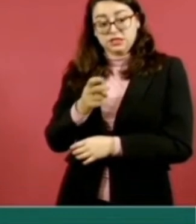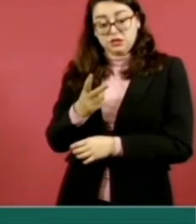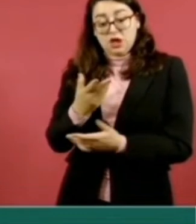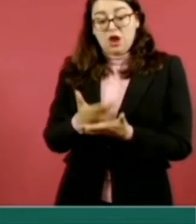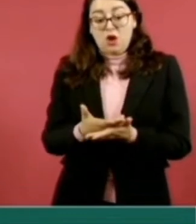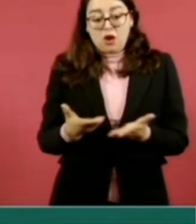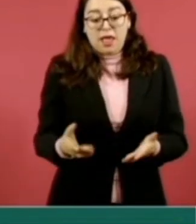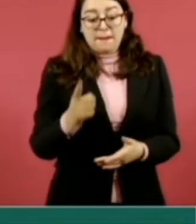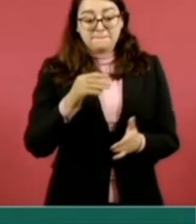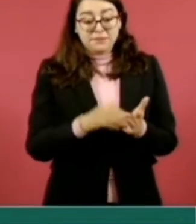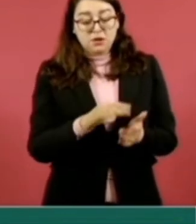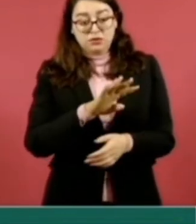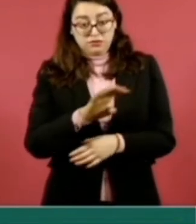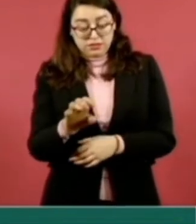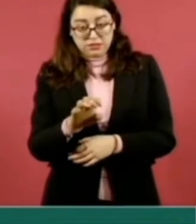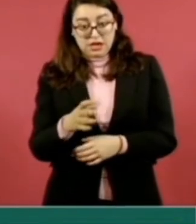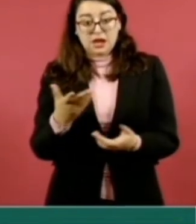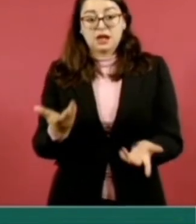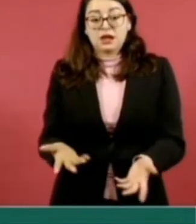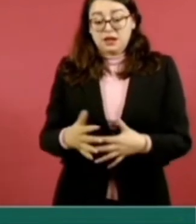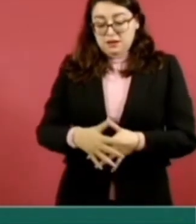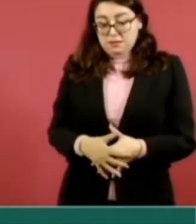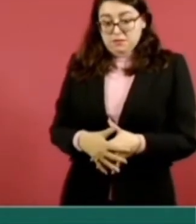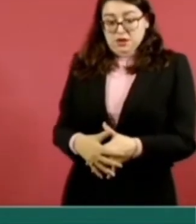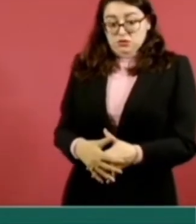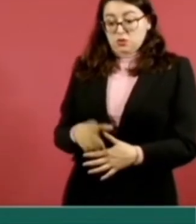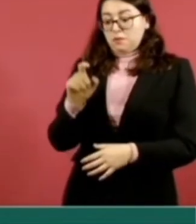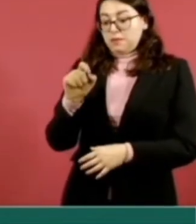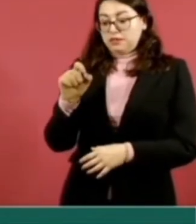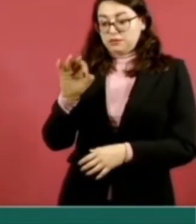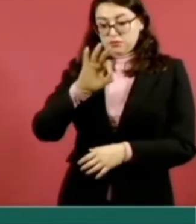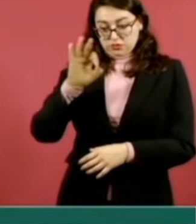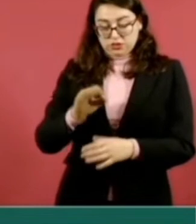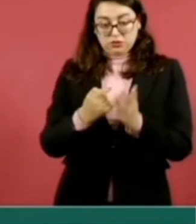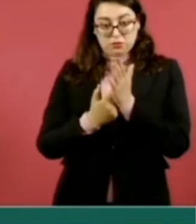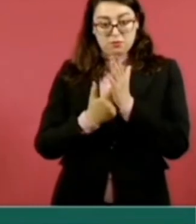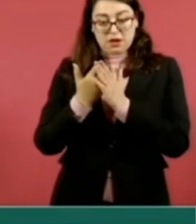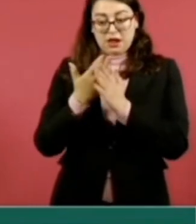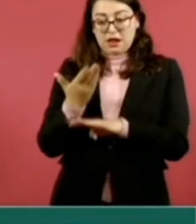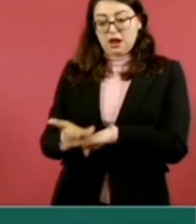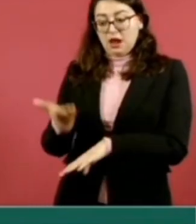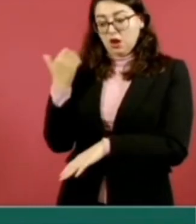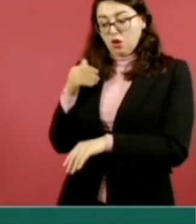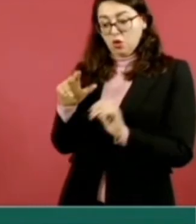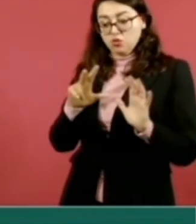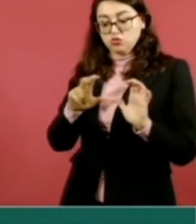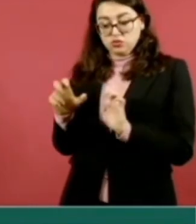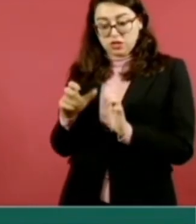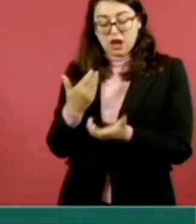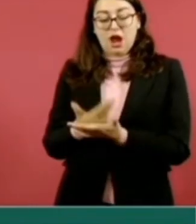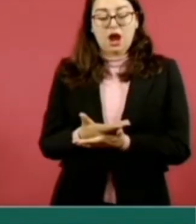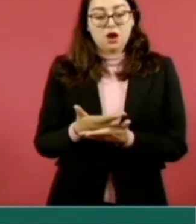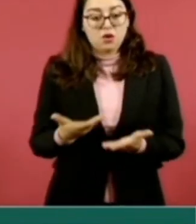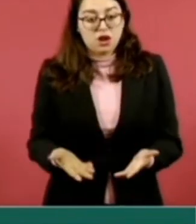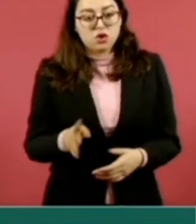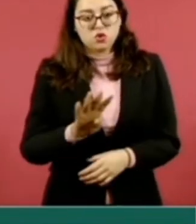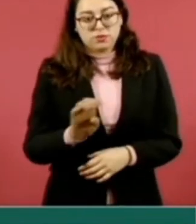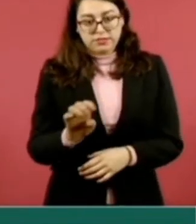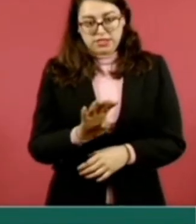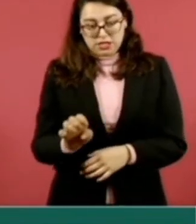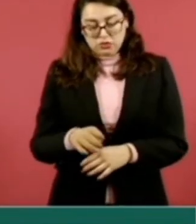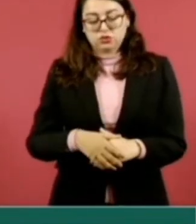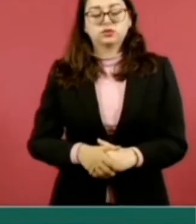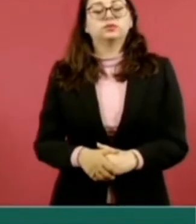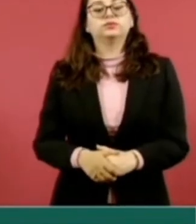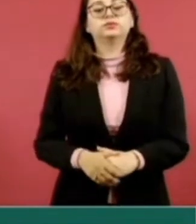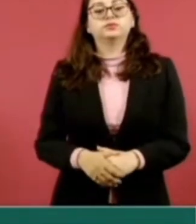así como los partos tuvieron un incremento del 20 por ciento, pasando de 809 partos atendidos en un mes a 971. En el